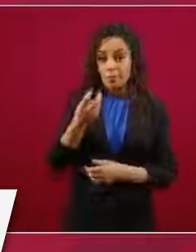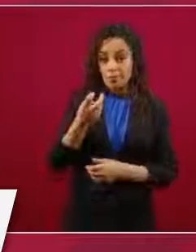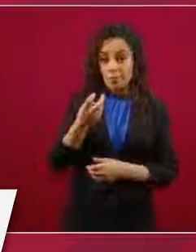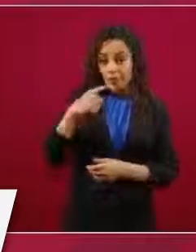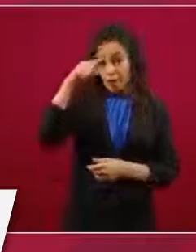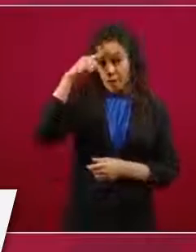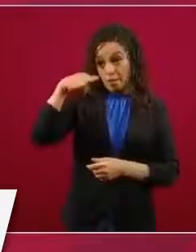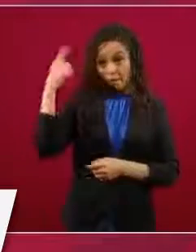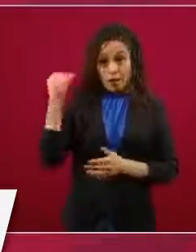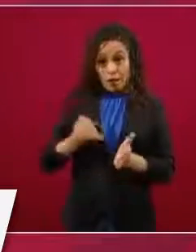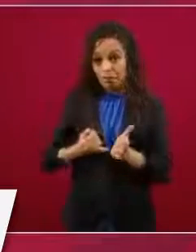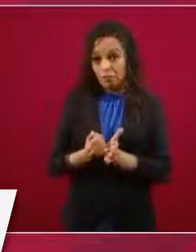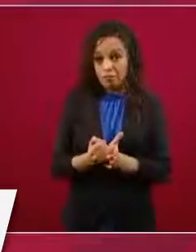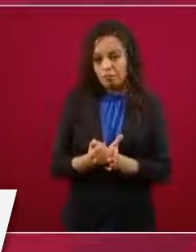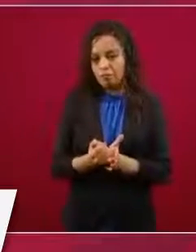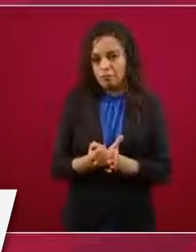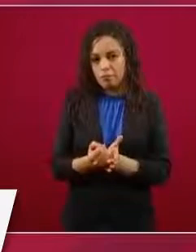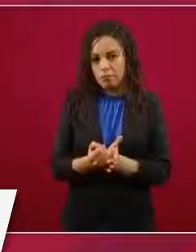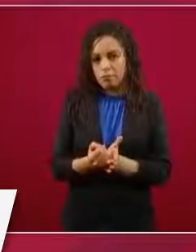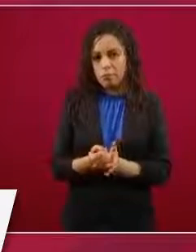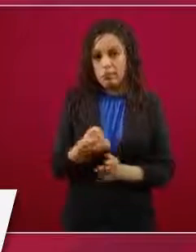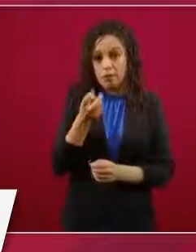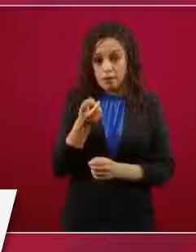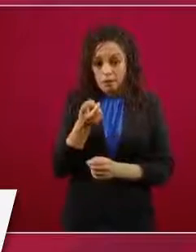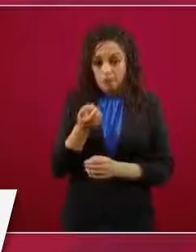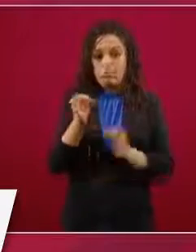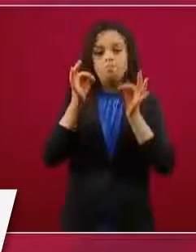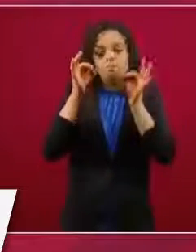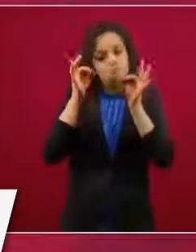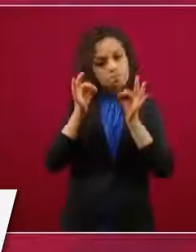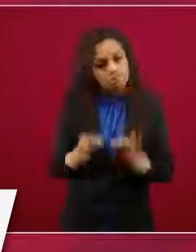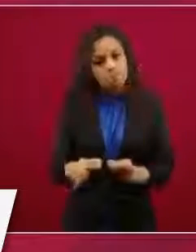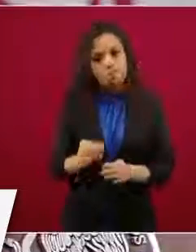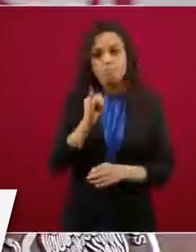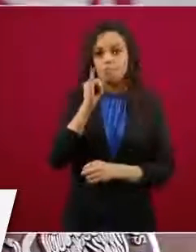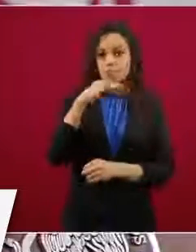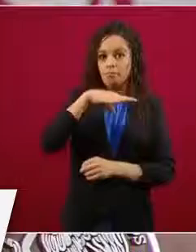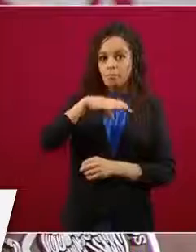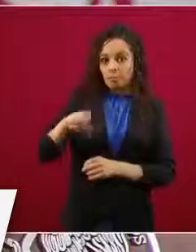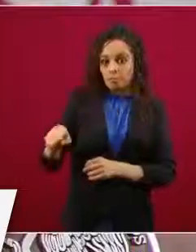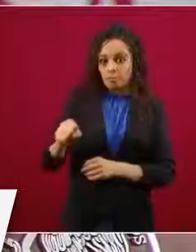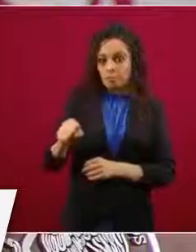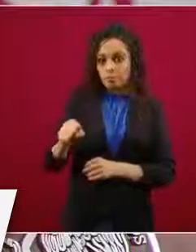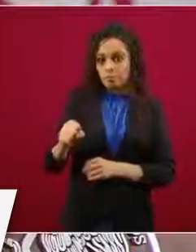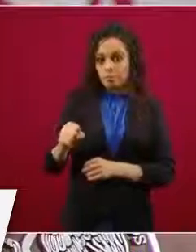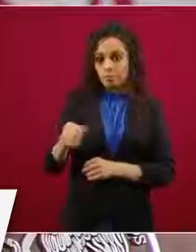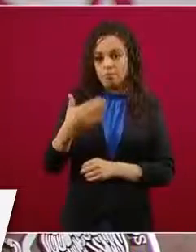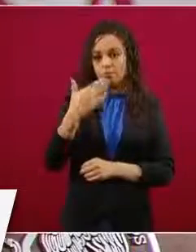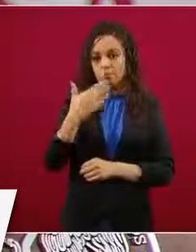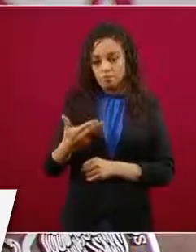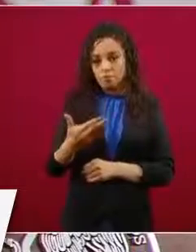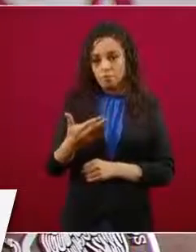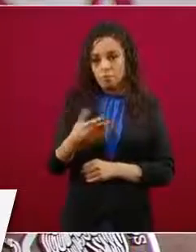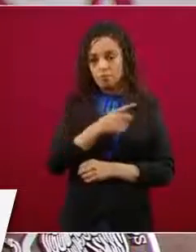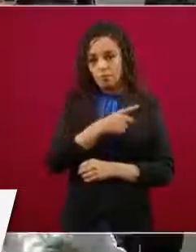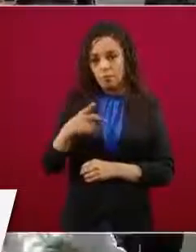es porque es la decisión correcta, que el seguro sea lo que siempre ha pretendido ser, el seguro de México.